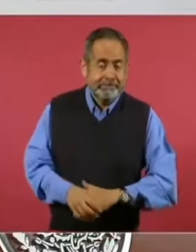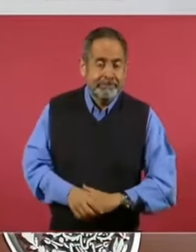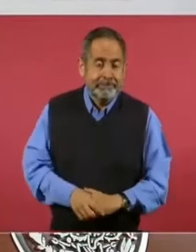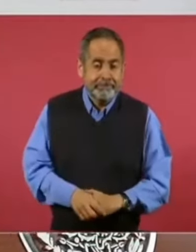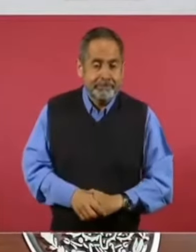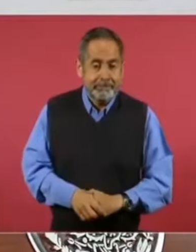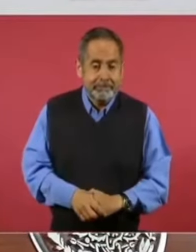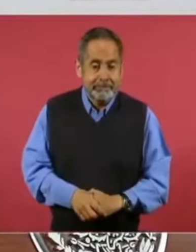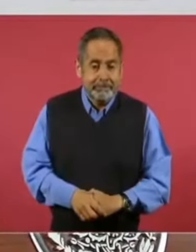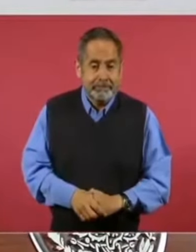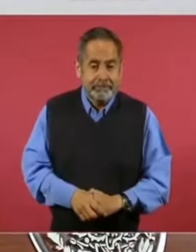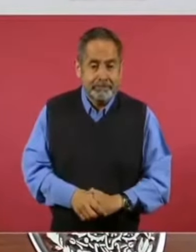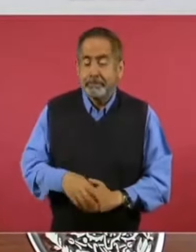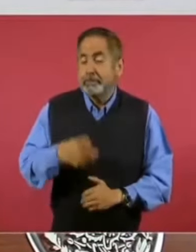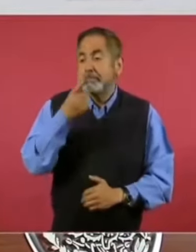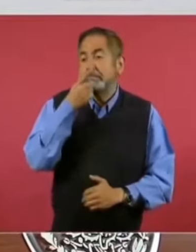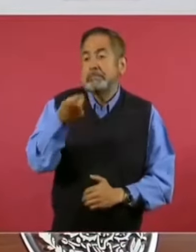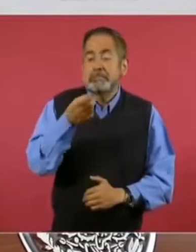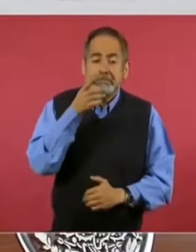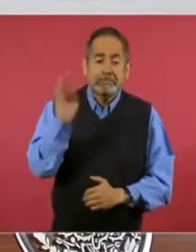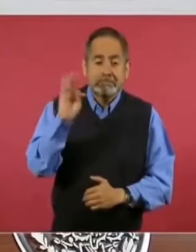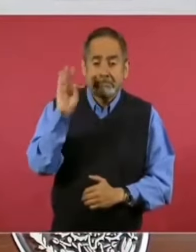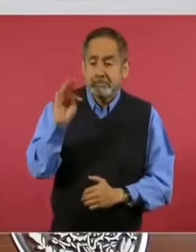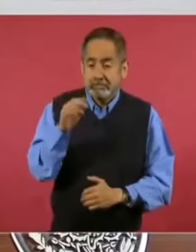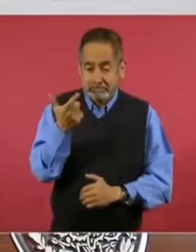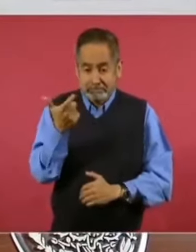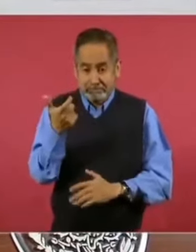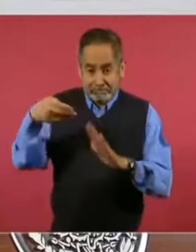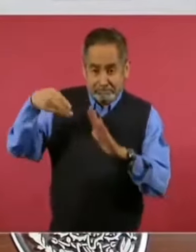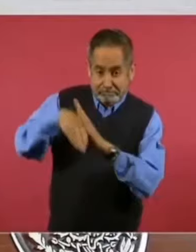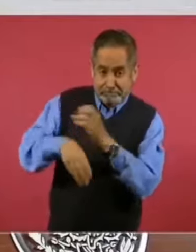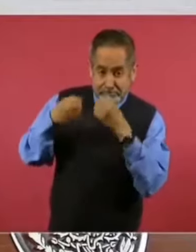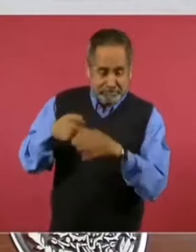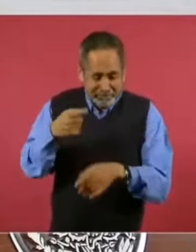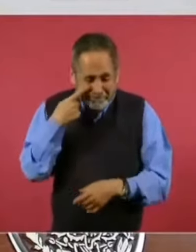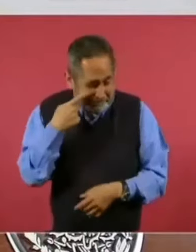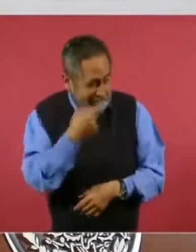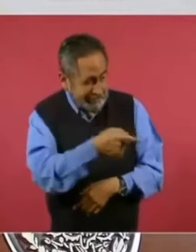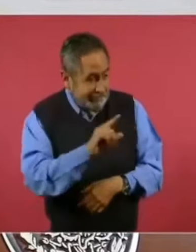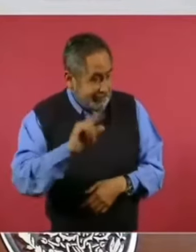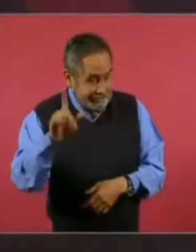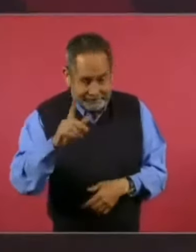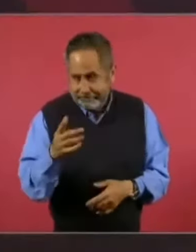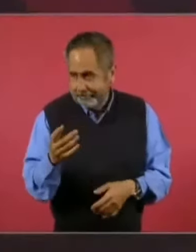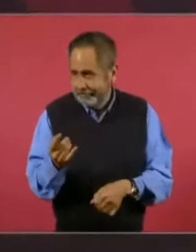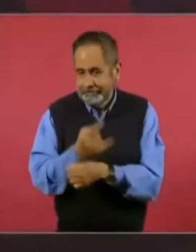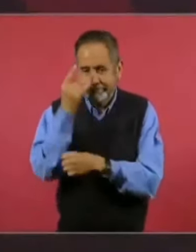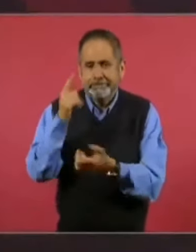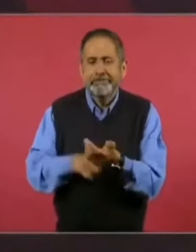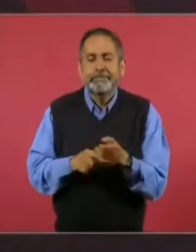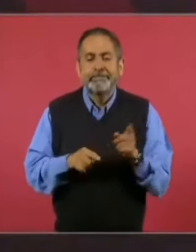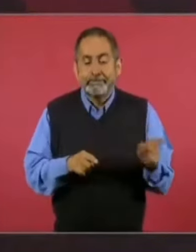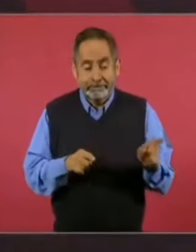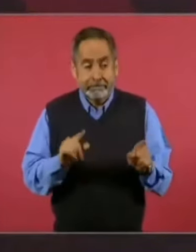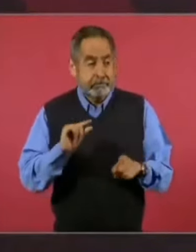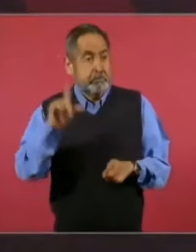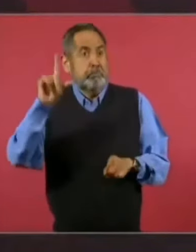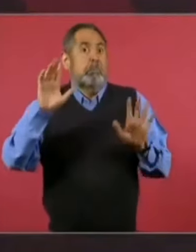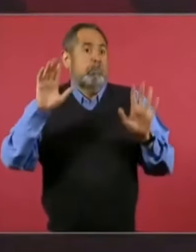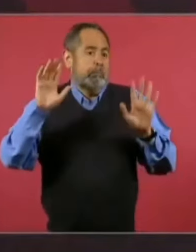dice, habría una devaluación. Fíjese el profesionalismo, el profesionalismo.